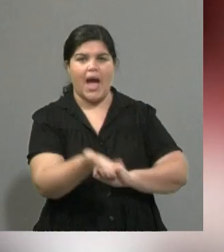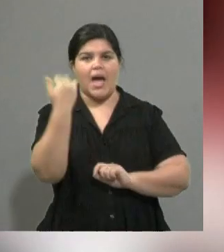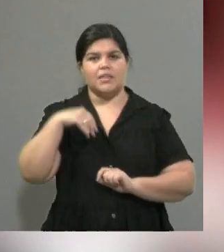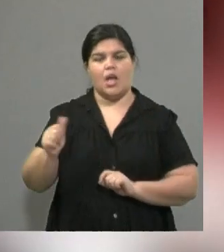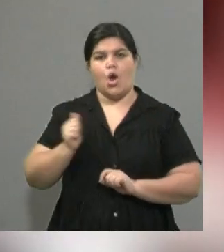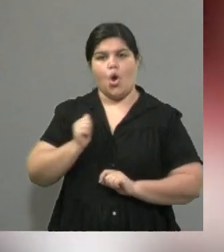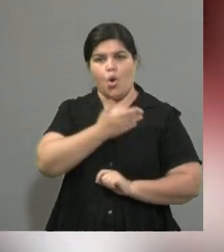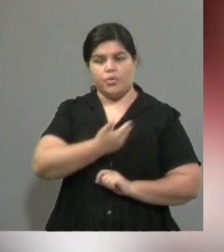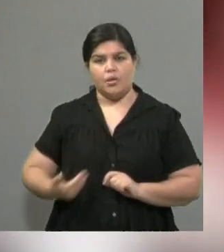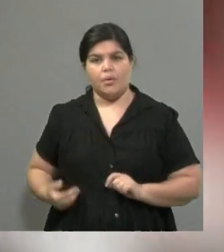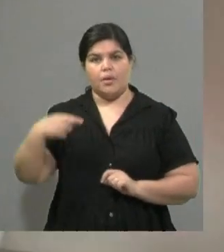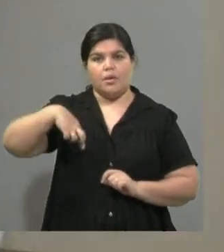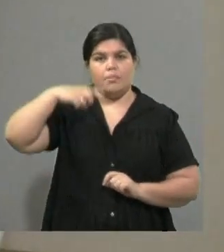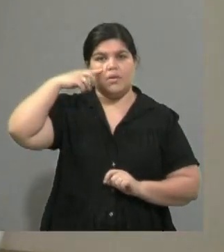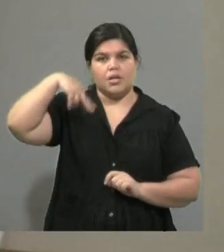-militar de